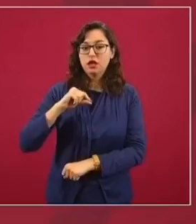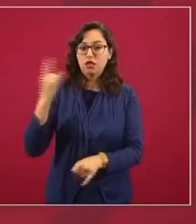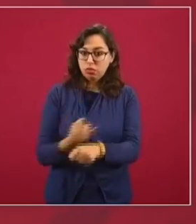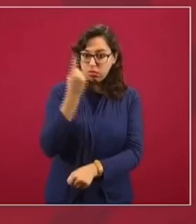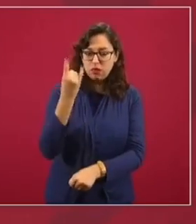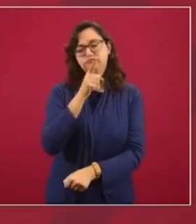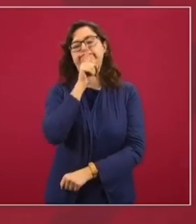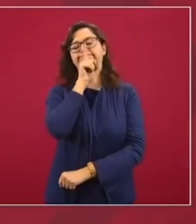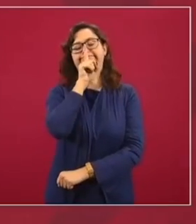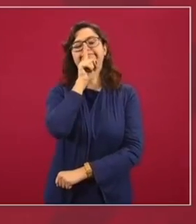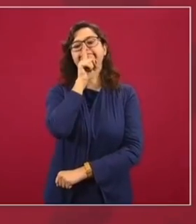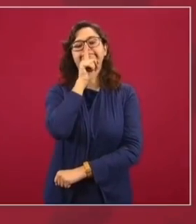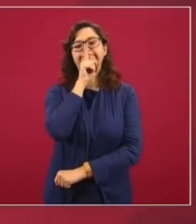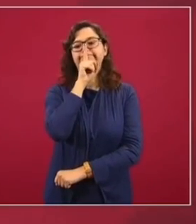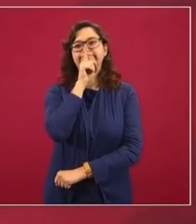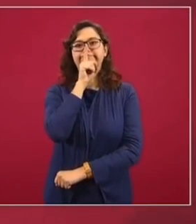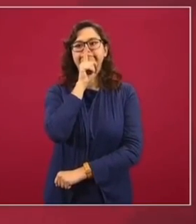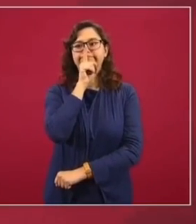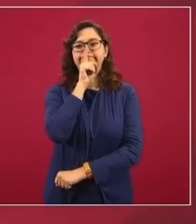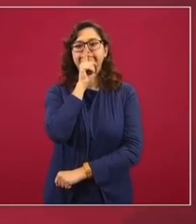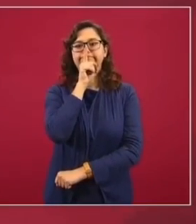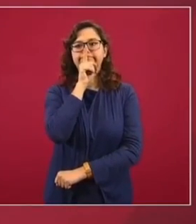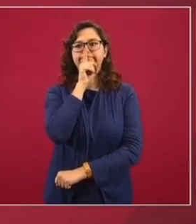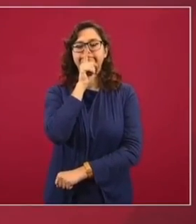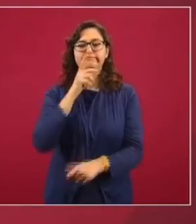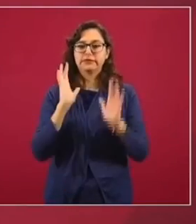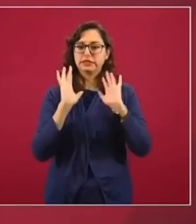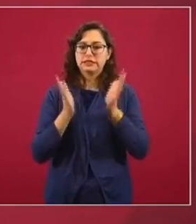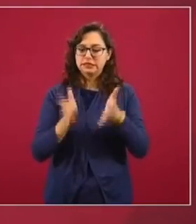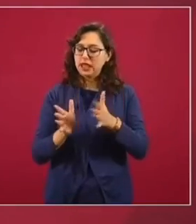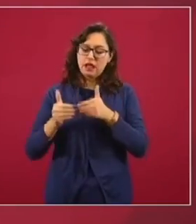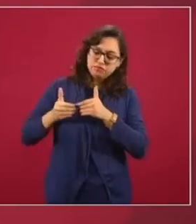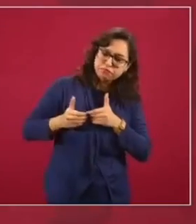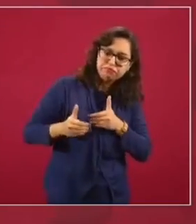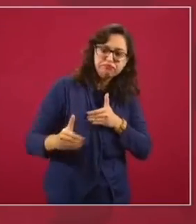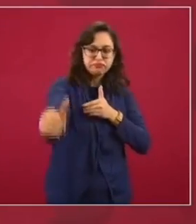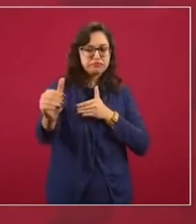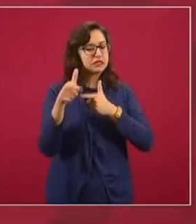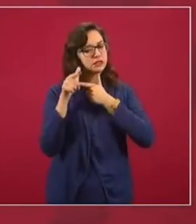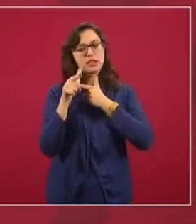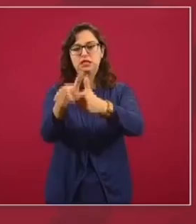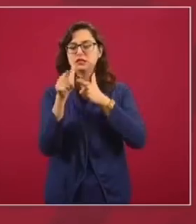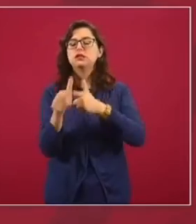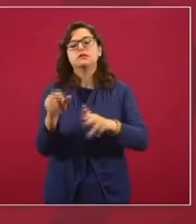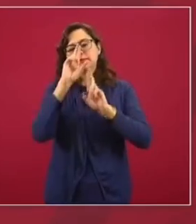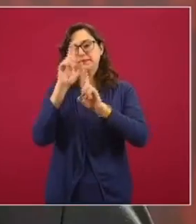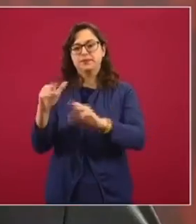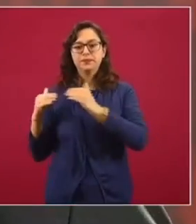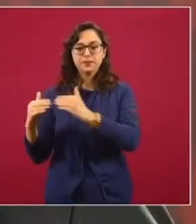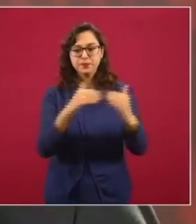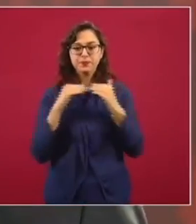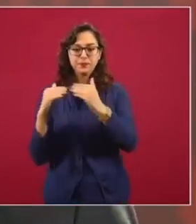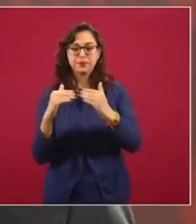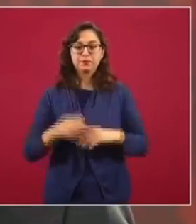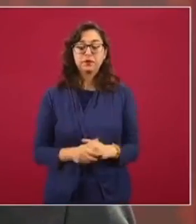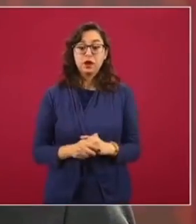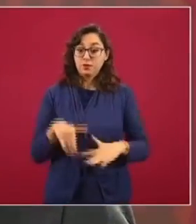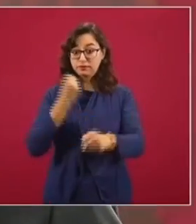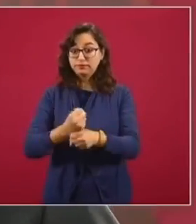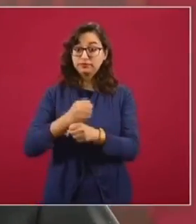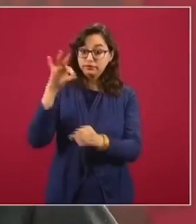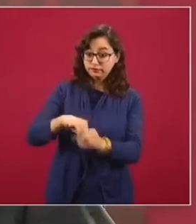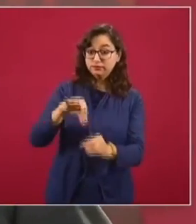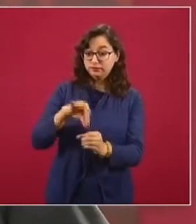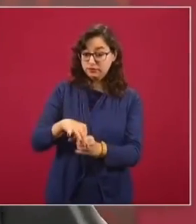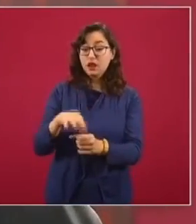como herencia, como legado, que haya democracia. Y ahora vienen las elecciones,